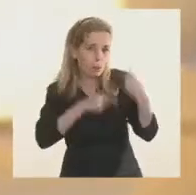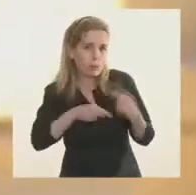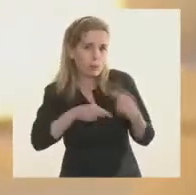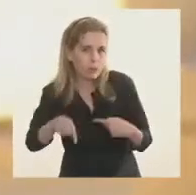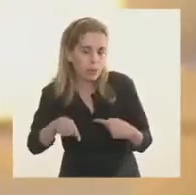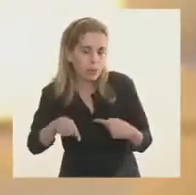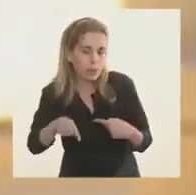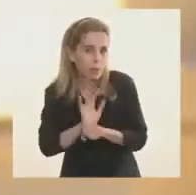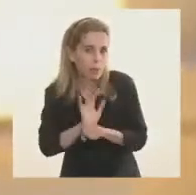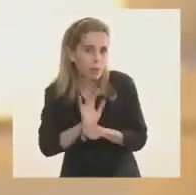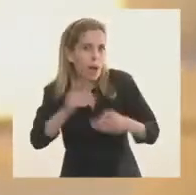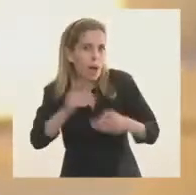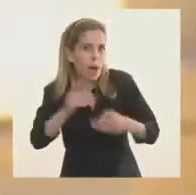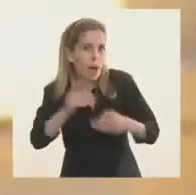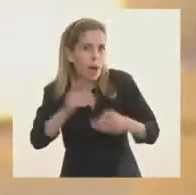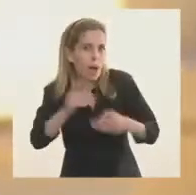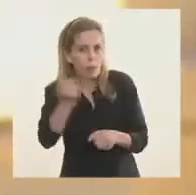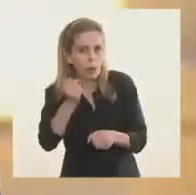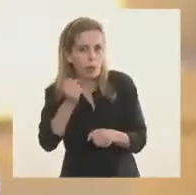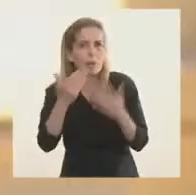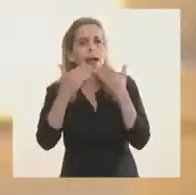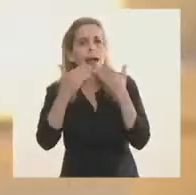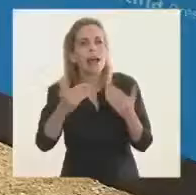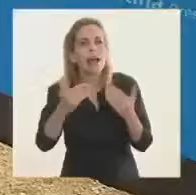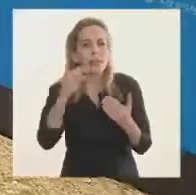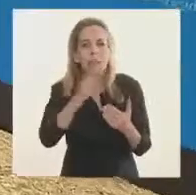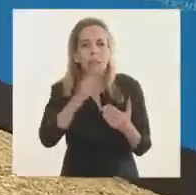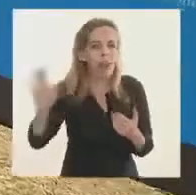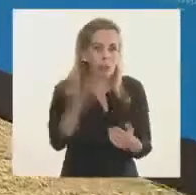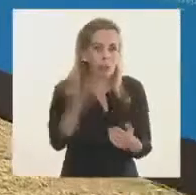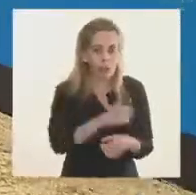estrategias fundamentales para la prevención. Gracias a todos.